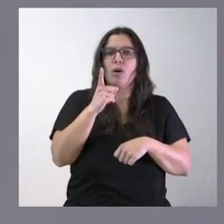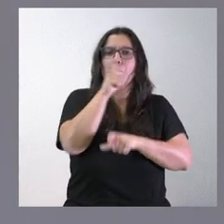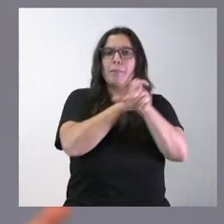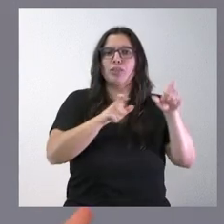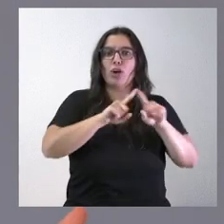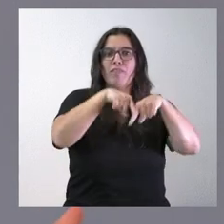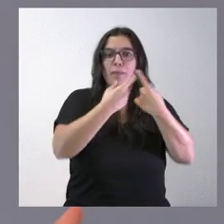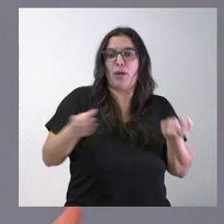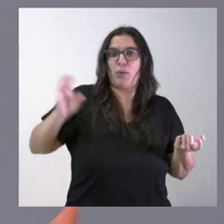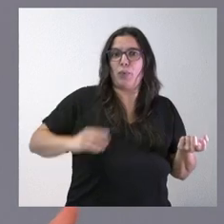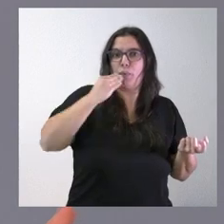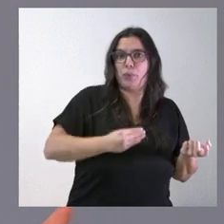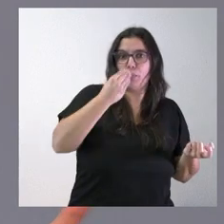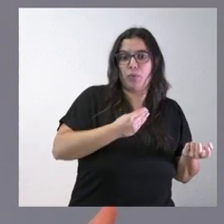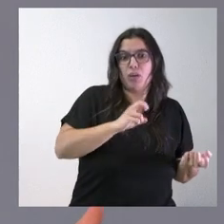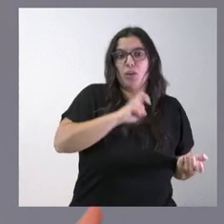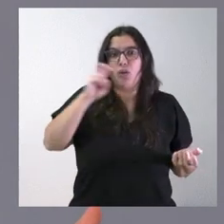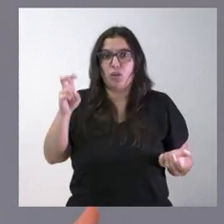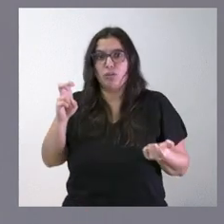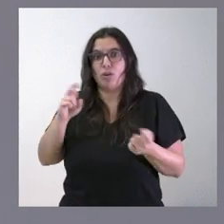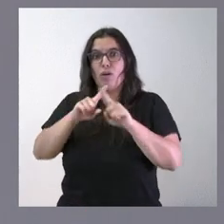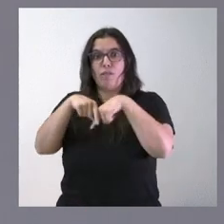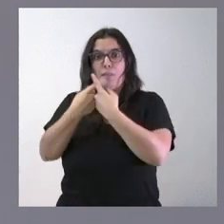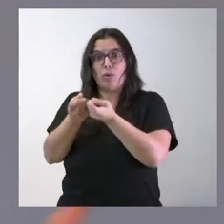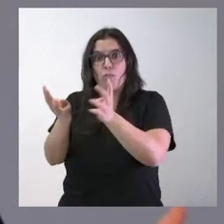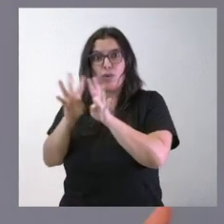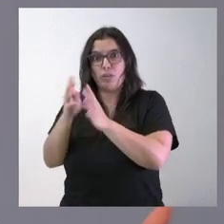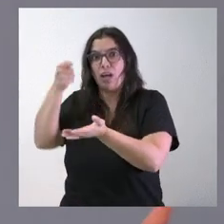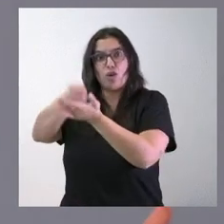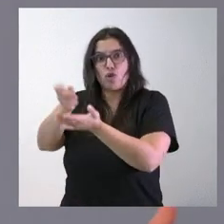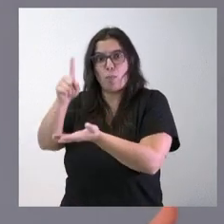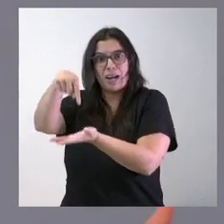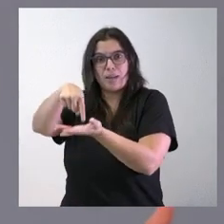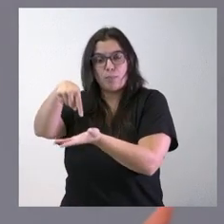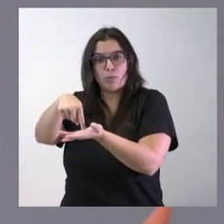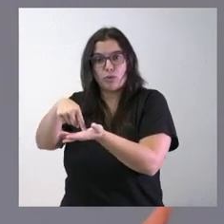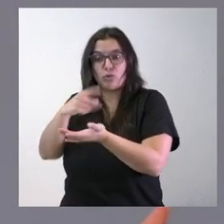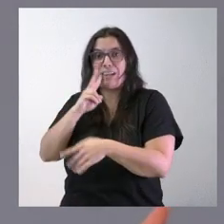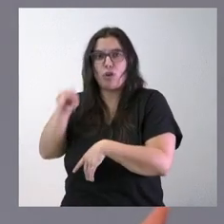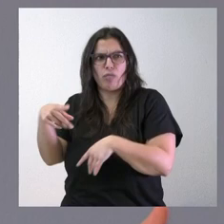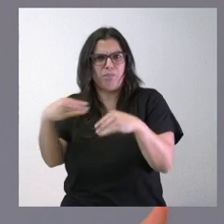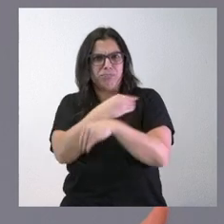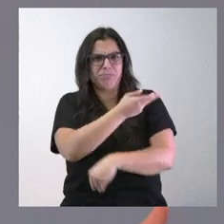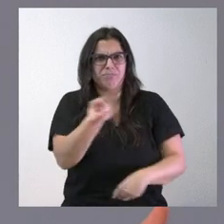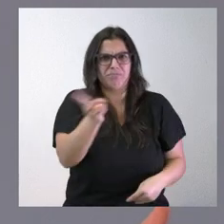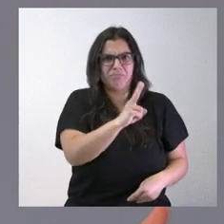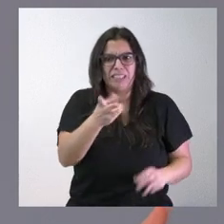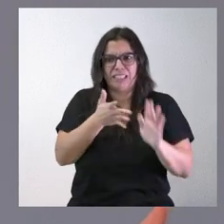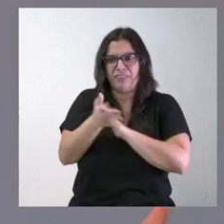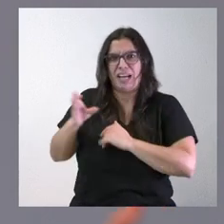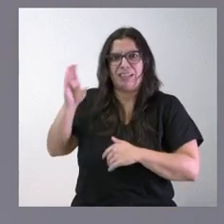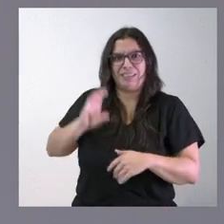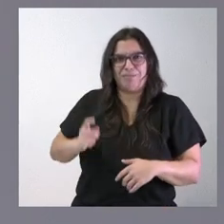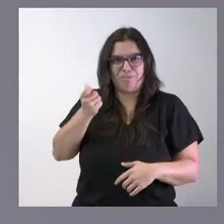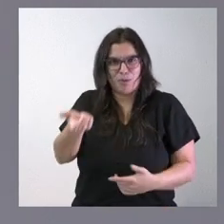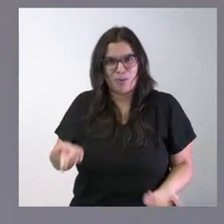numerosas que no van a pagar impuestos luego se está reconociendo que si son familias numerosas que no van a pagar impuestos es porque son familias que tienen rentas más bajas